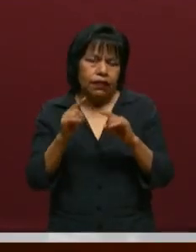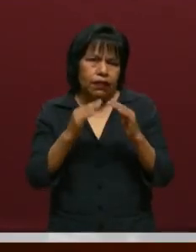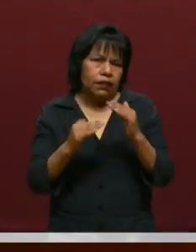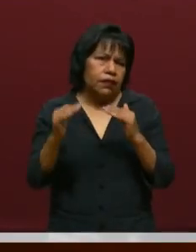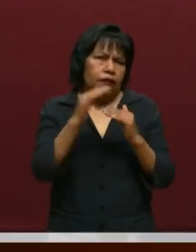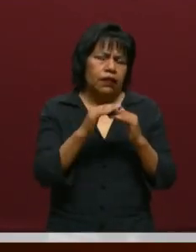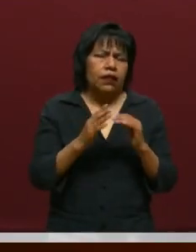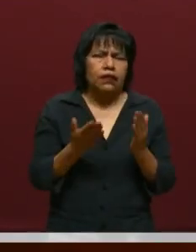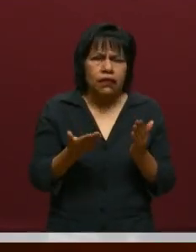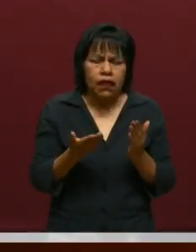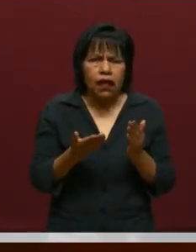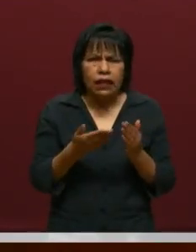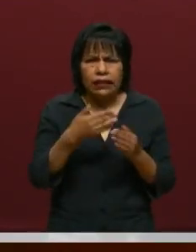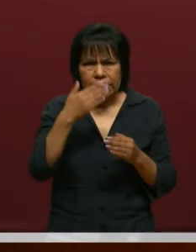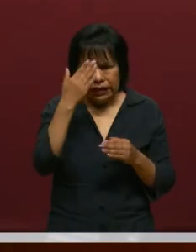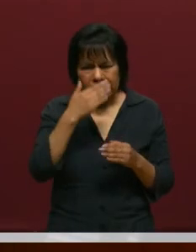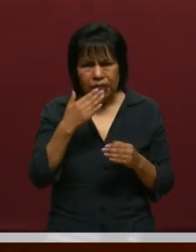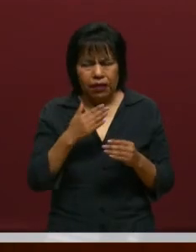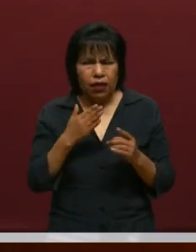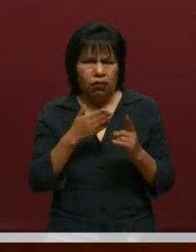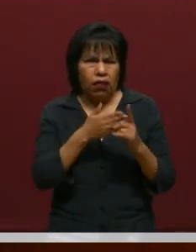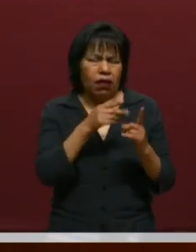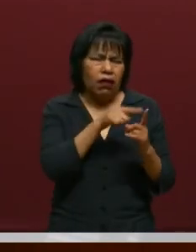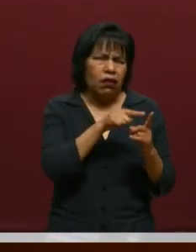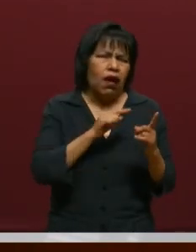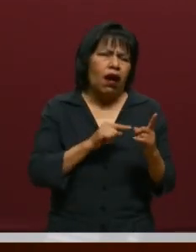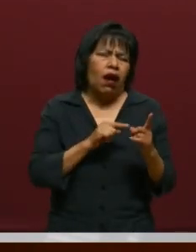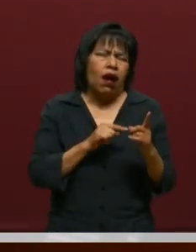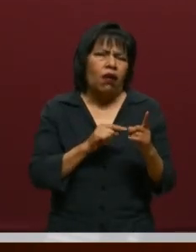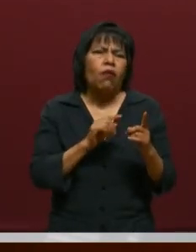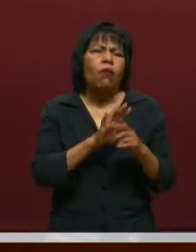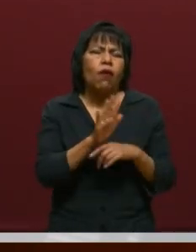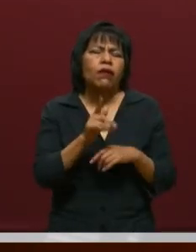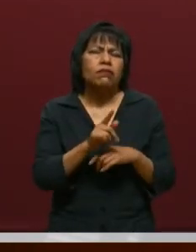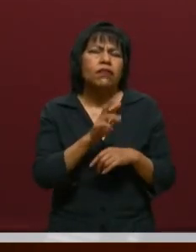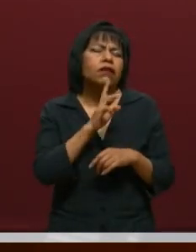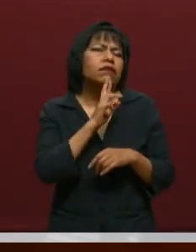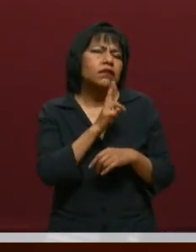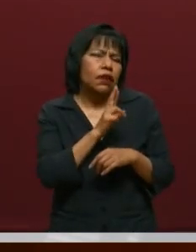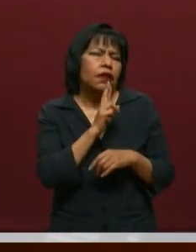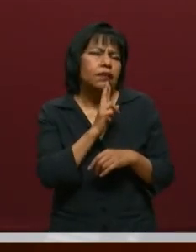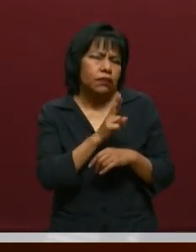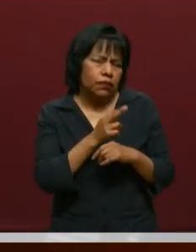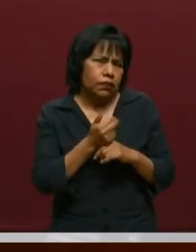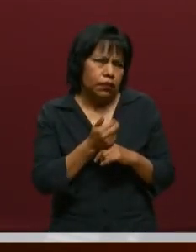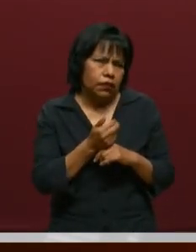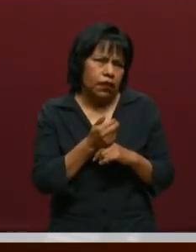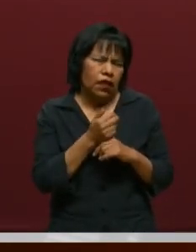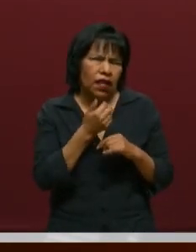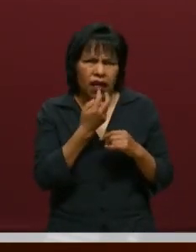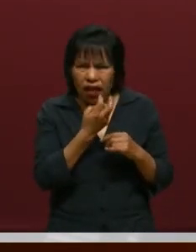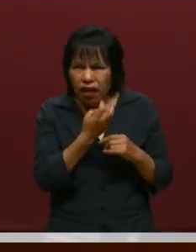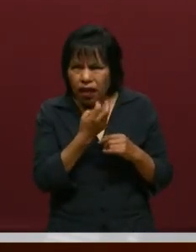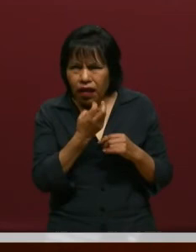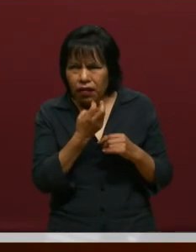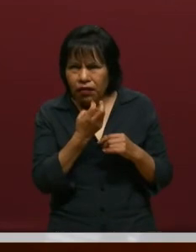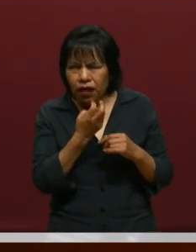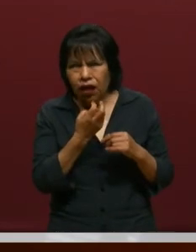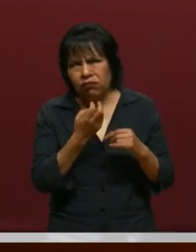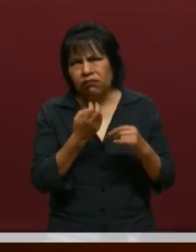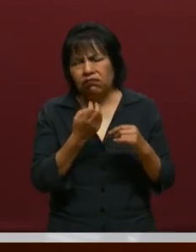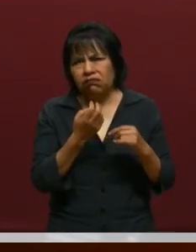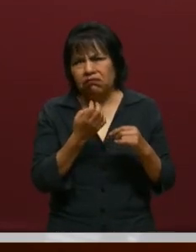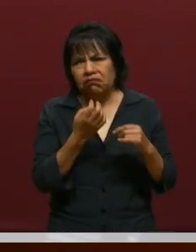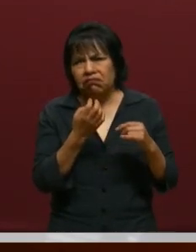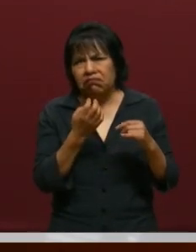configuren ahora la mirada, la visión hacia responder esta vinculación con los contextos.